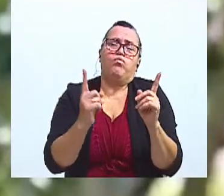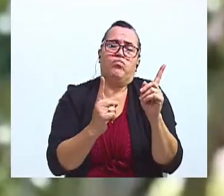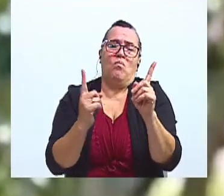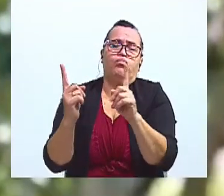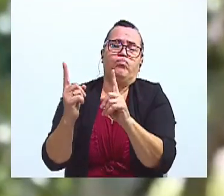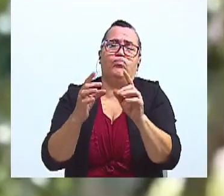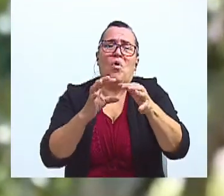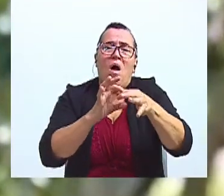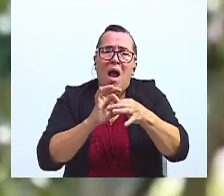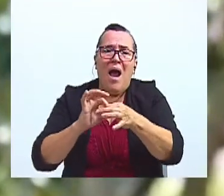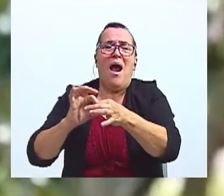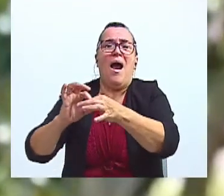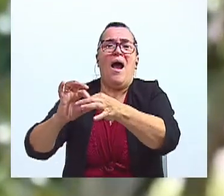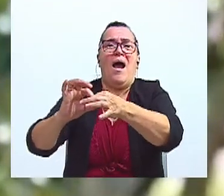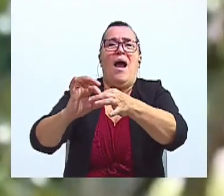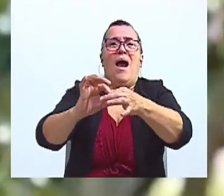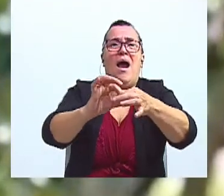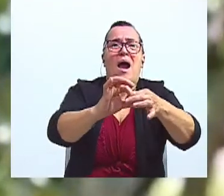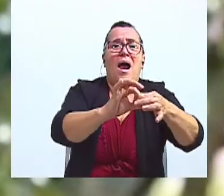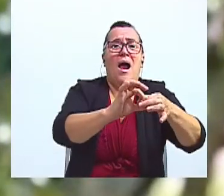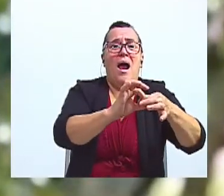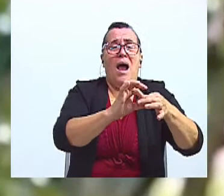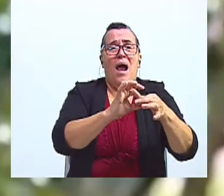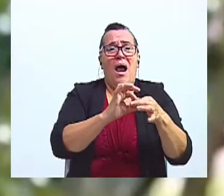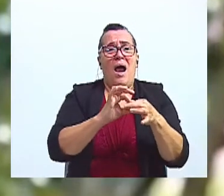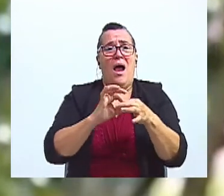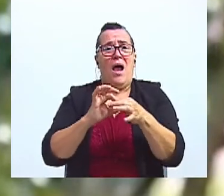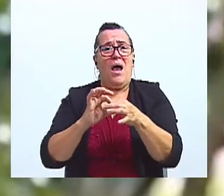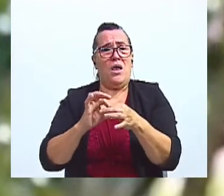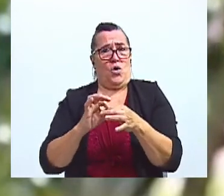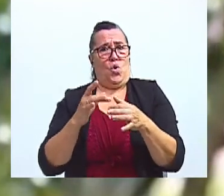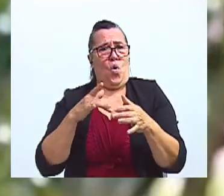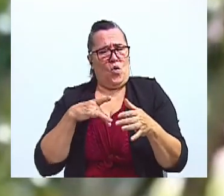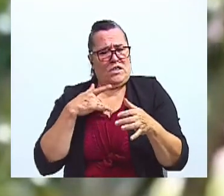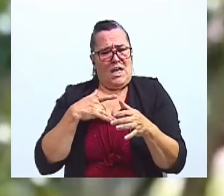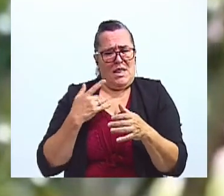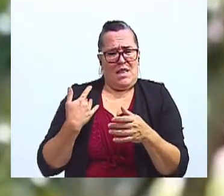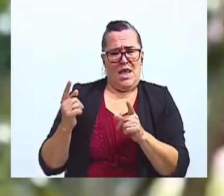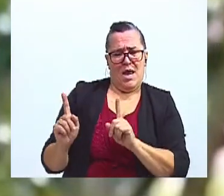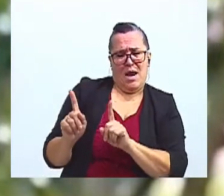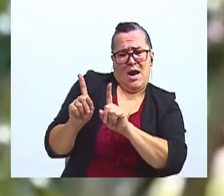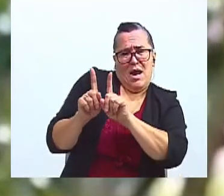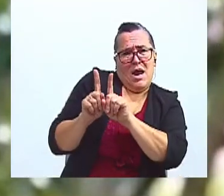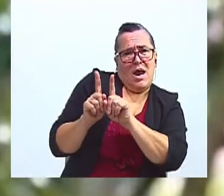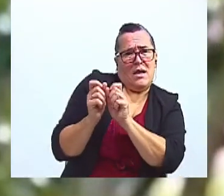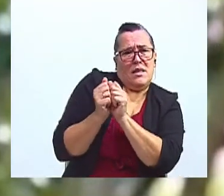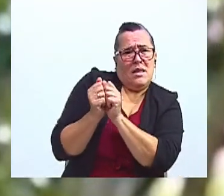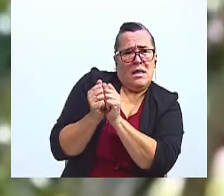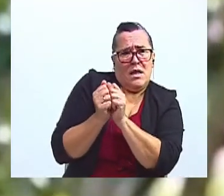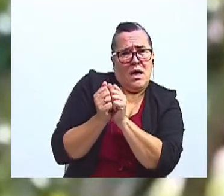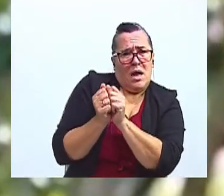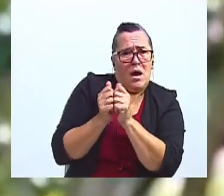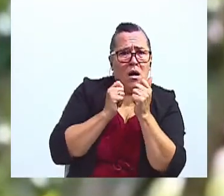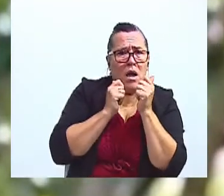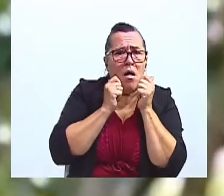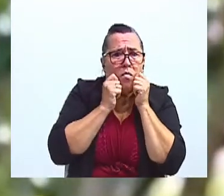no ocupan de acto para sentirte a mi lado